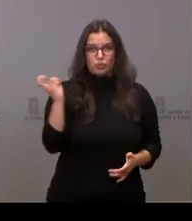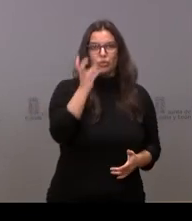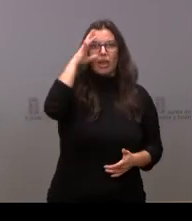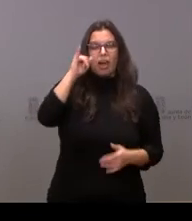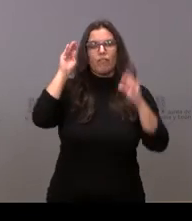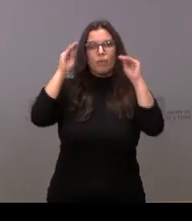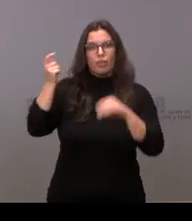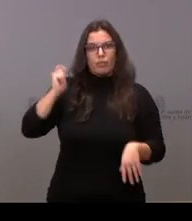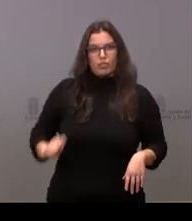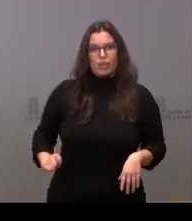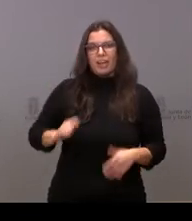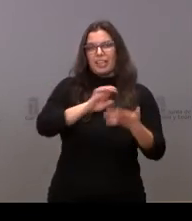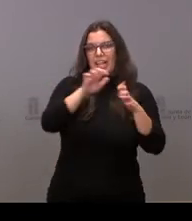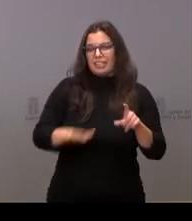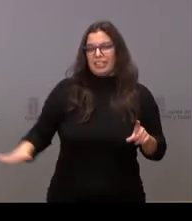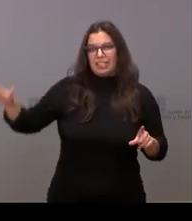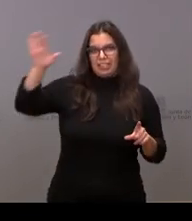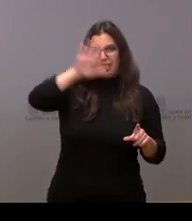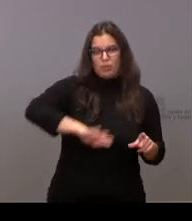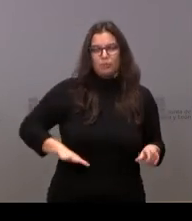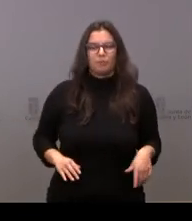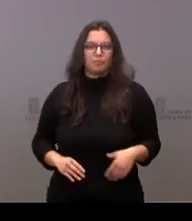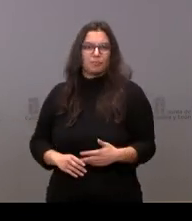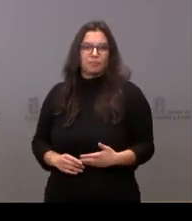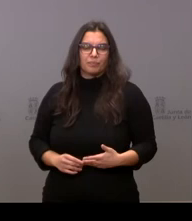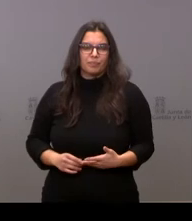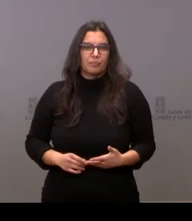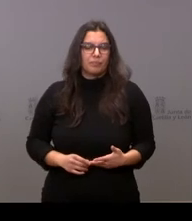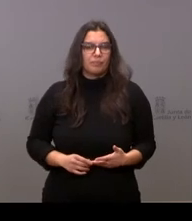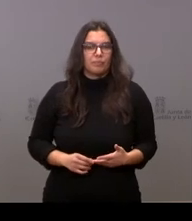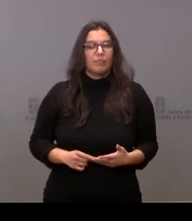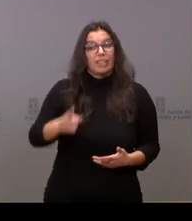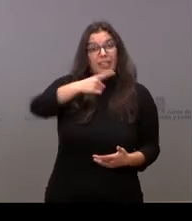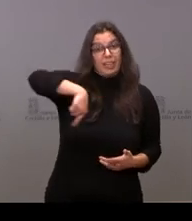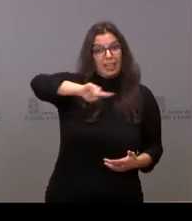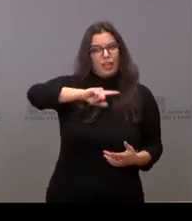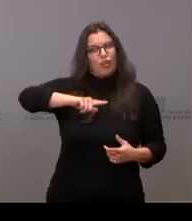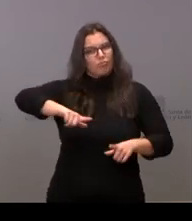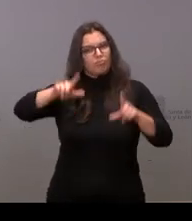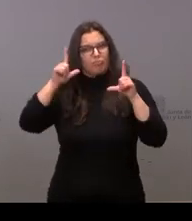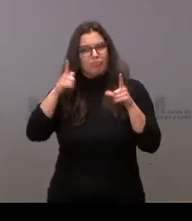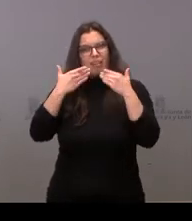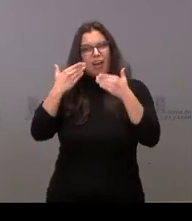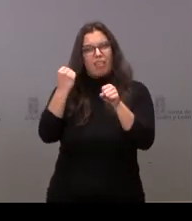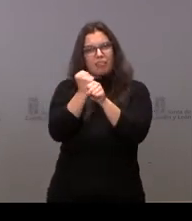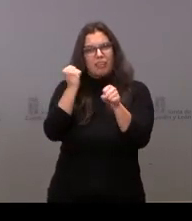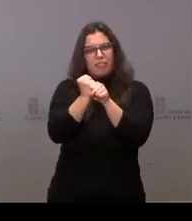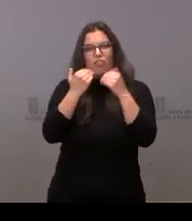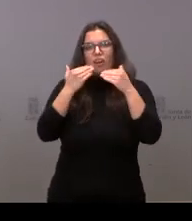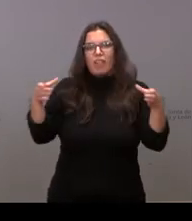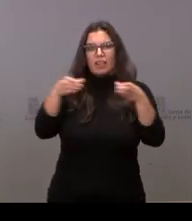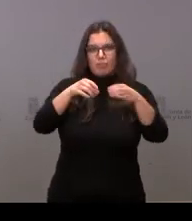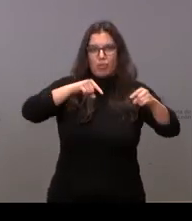la formación profesional en todo el territorio de Castilla y León. Es mérito de ellos y, por tanto, es mérito de sus equipos